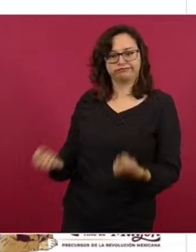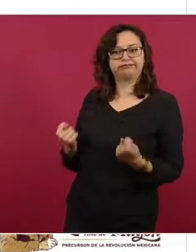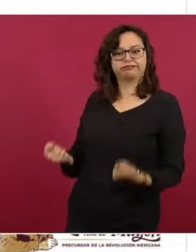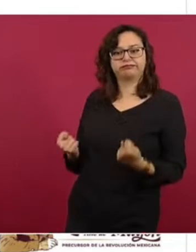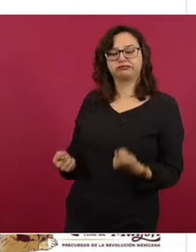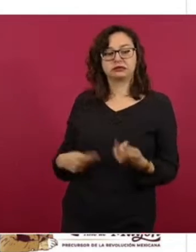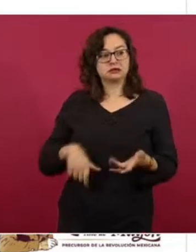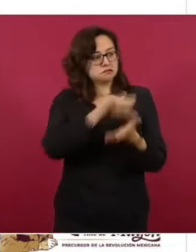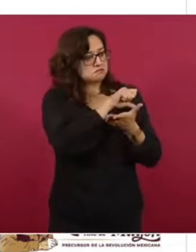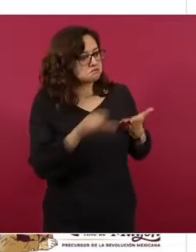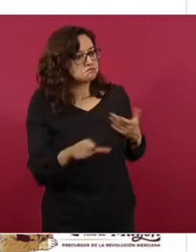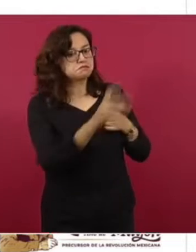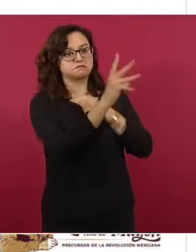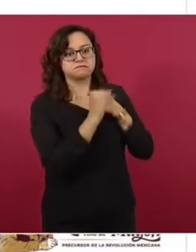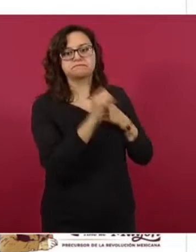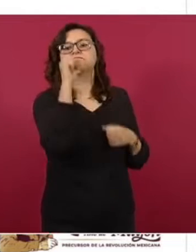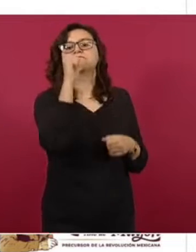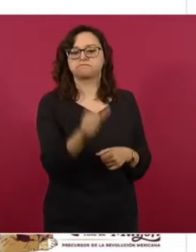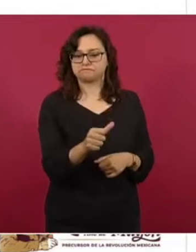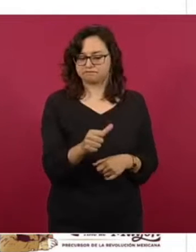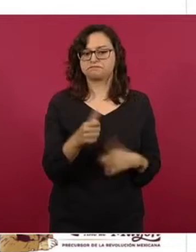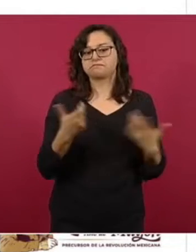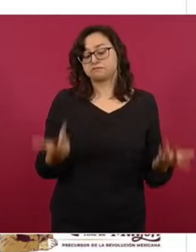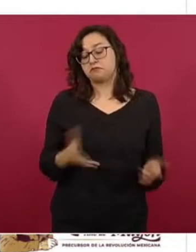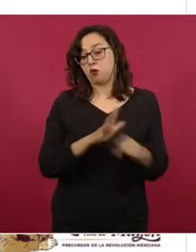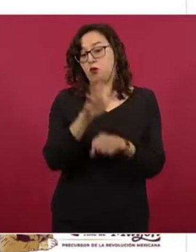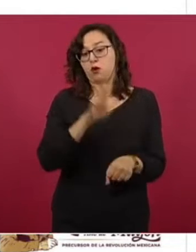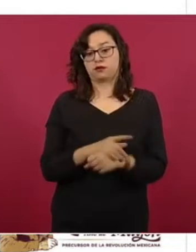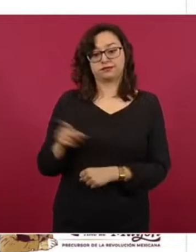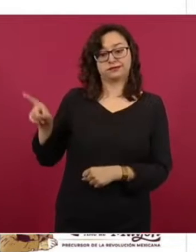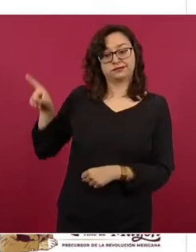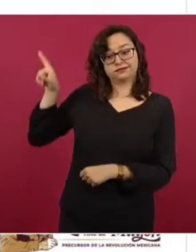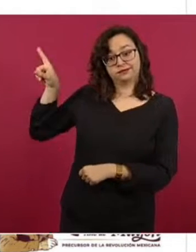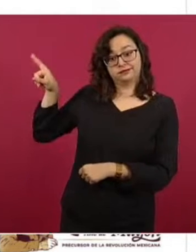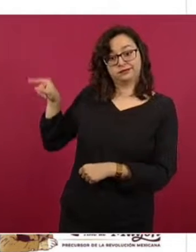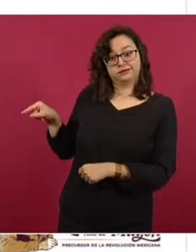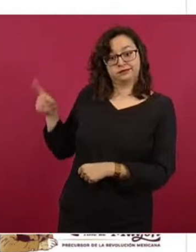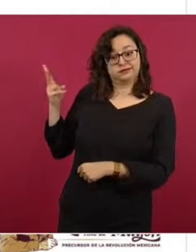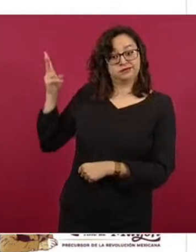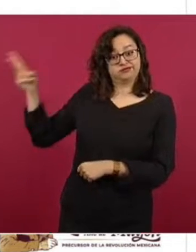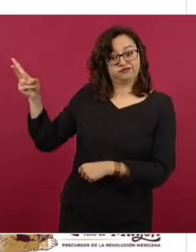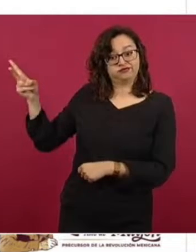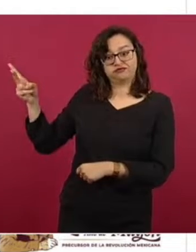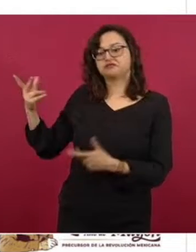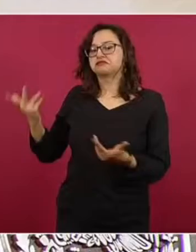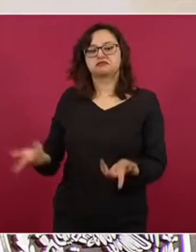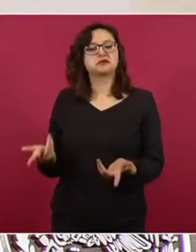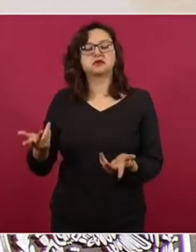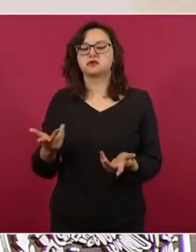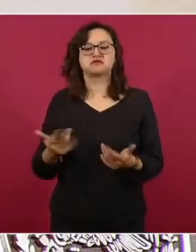Pachuca de Soto, Hidalgo, y también combustibles y derivados de Tamaulipas, en Reynosa,